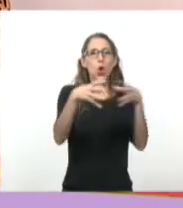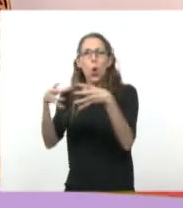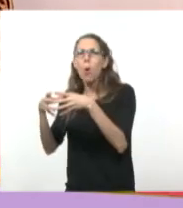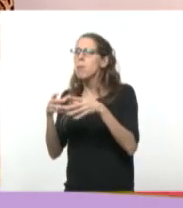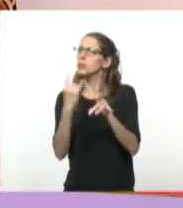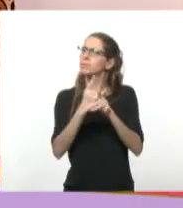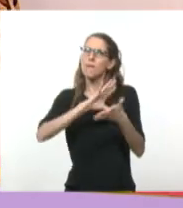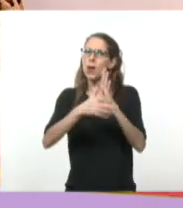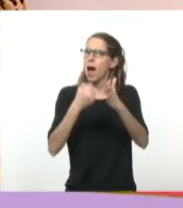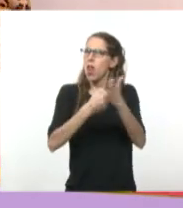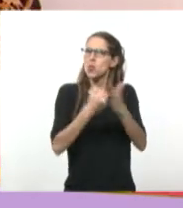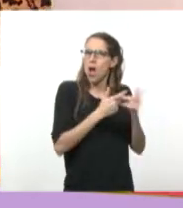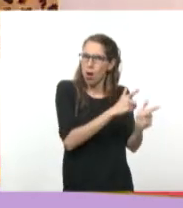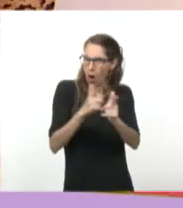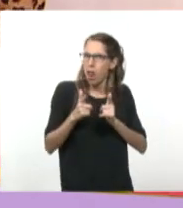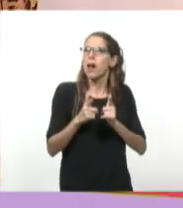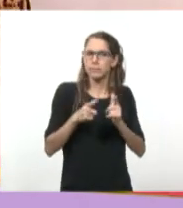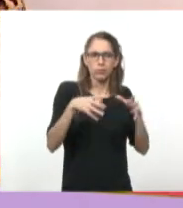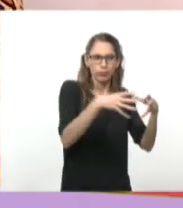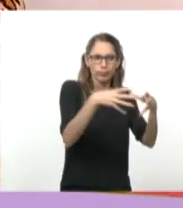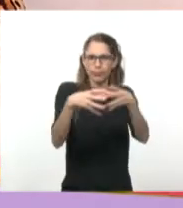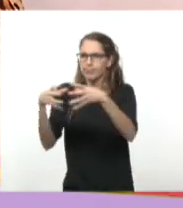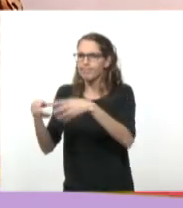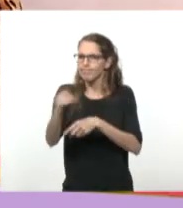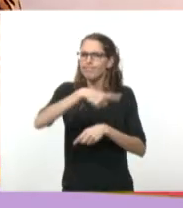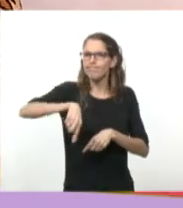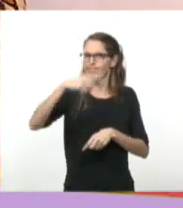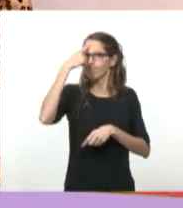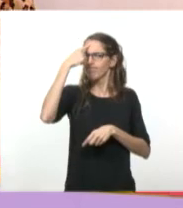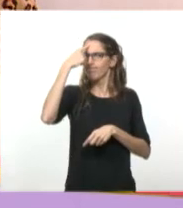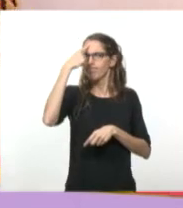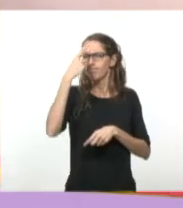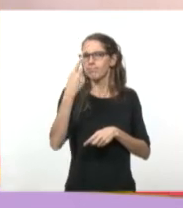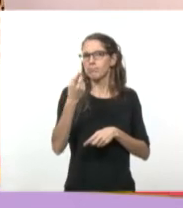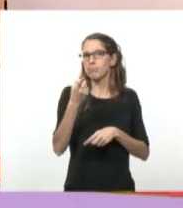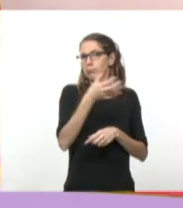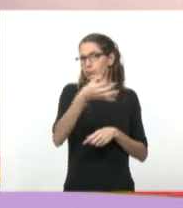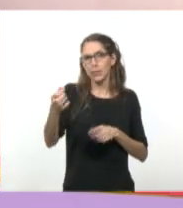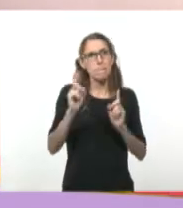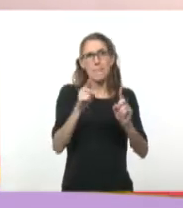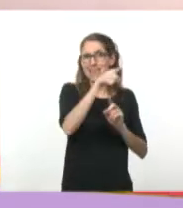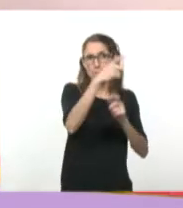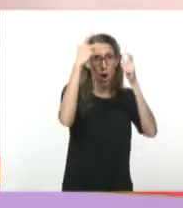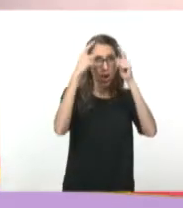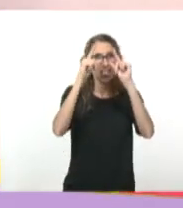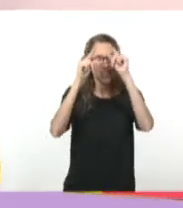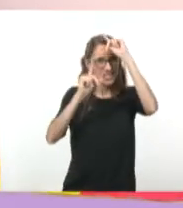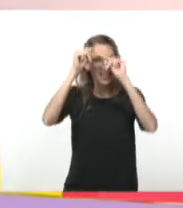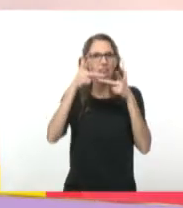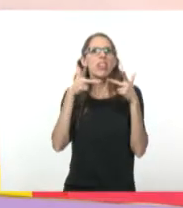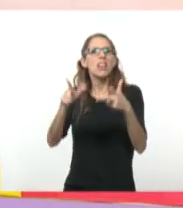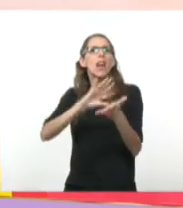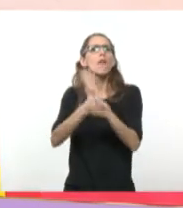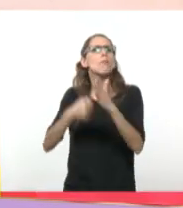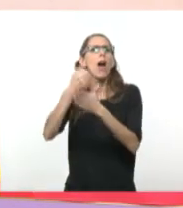que van a encontrar en, justamente, la lucha armada que va a propugnar el Che ahora para Cuba,